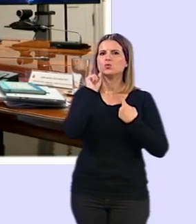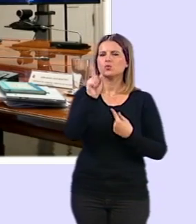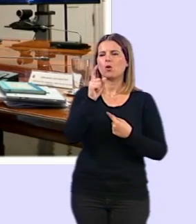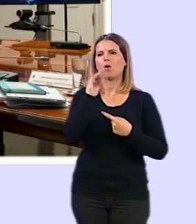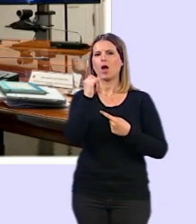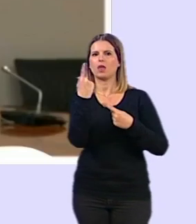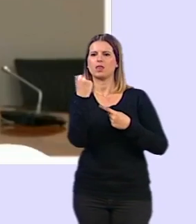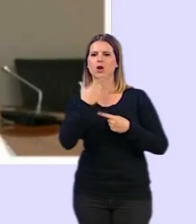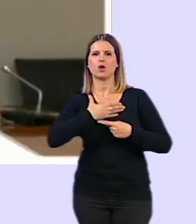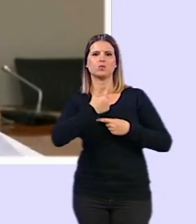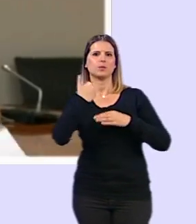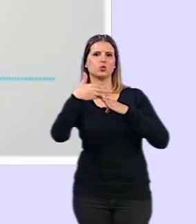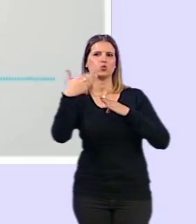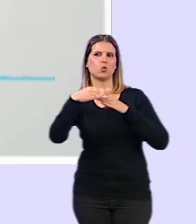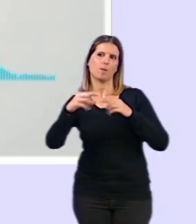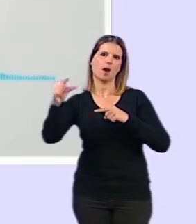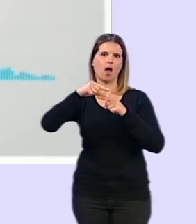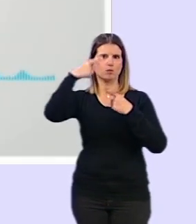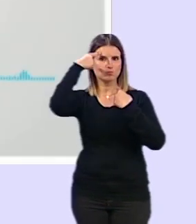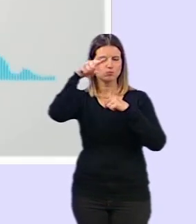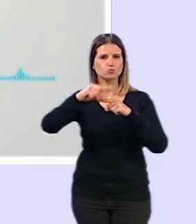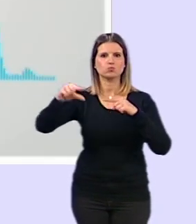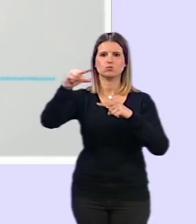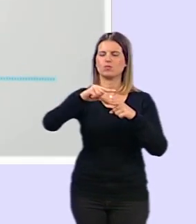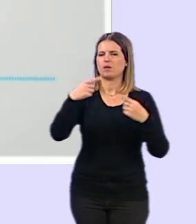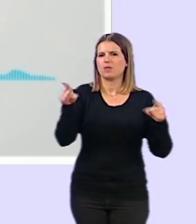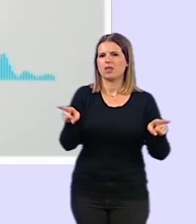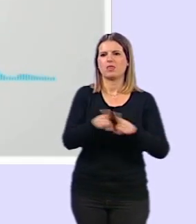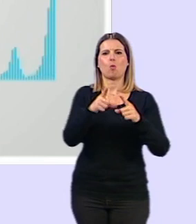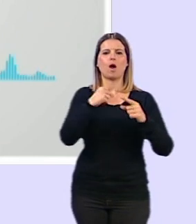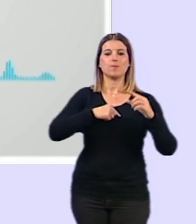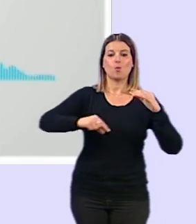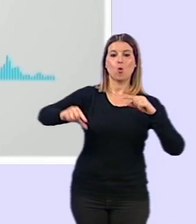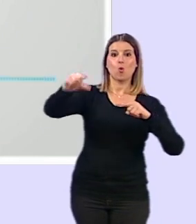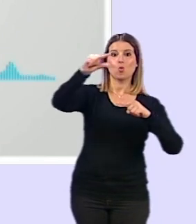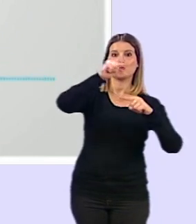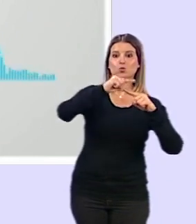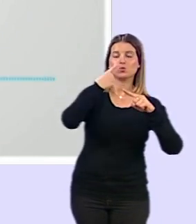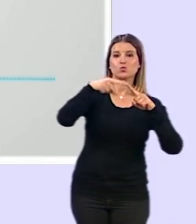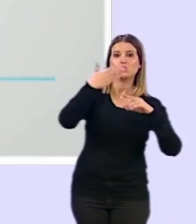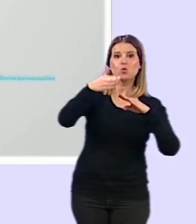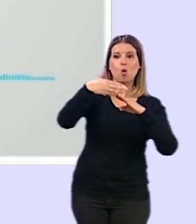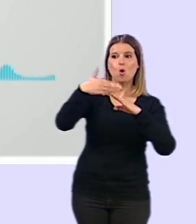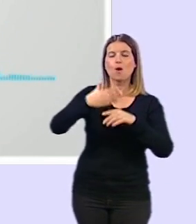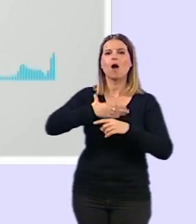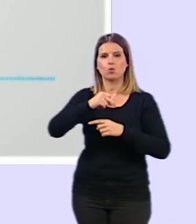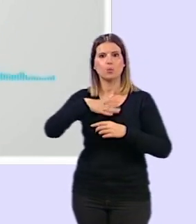superávit a que puedan utilizarlo. Independientemente del uso de los remanentes y el superávit de los ayuntamientos que tengan ese músculo económico, que